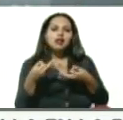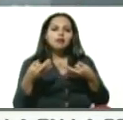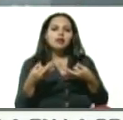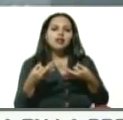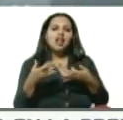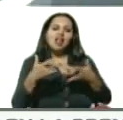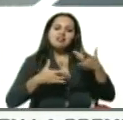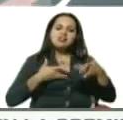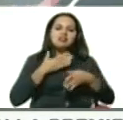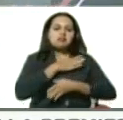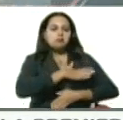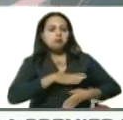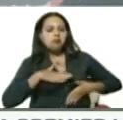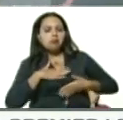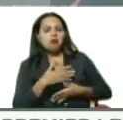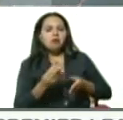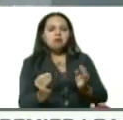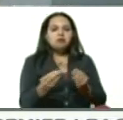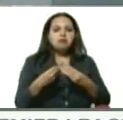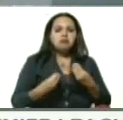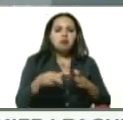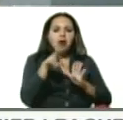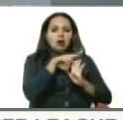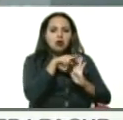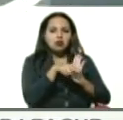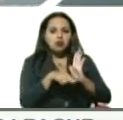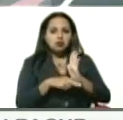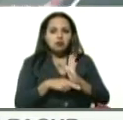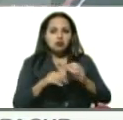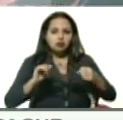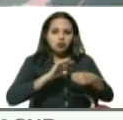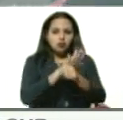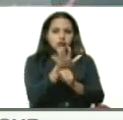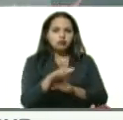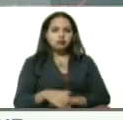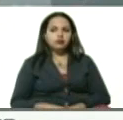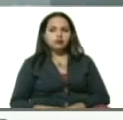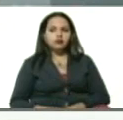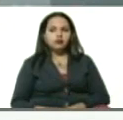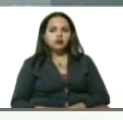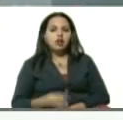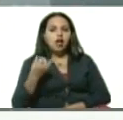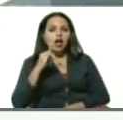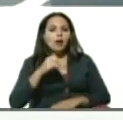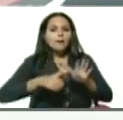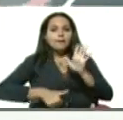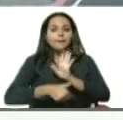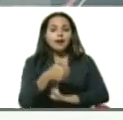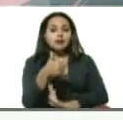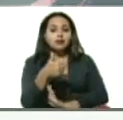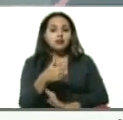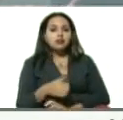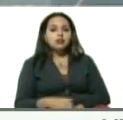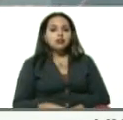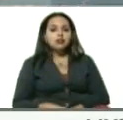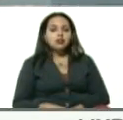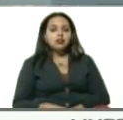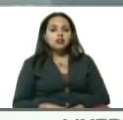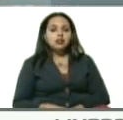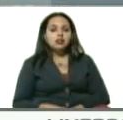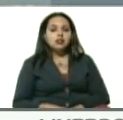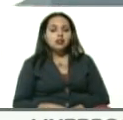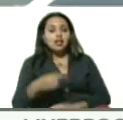las medidas que se deben tomar para protegerse del COVID-19, son los más indicados a afianzar y